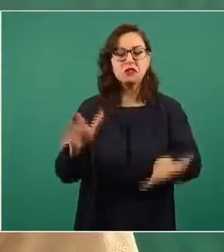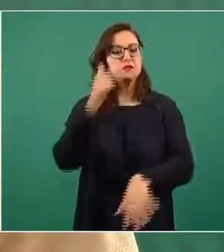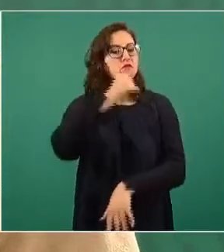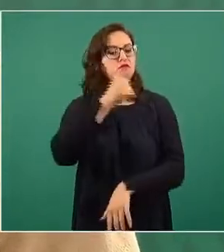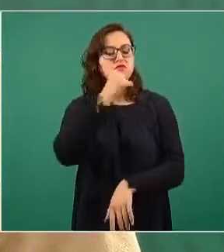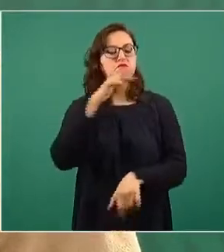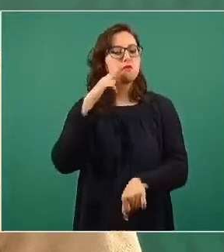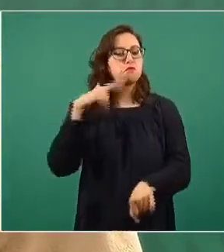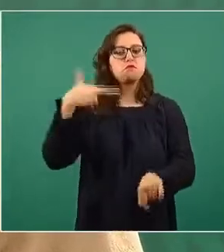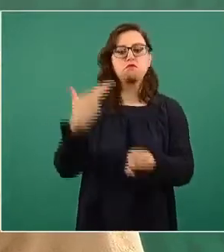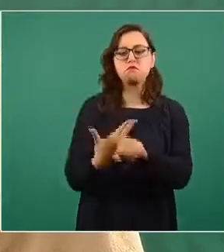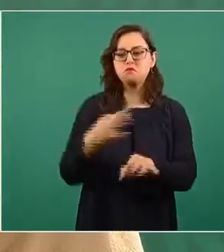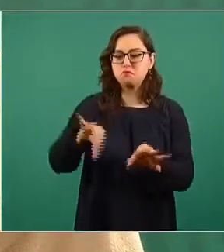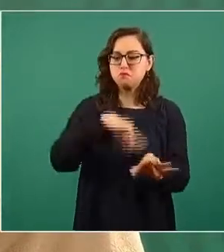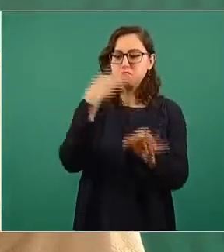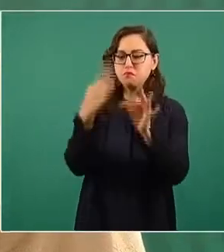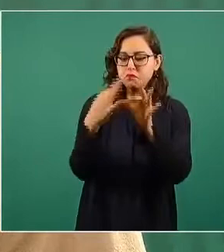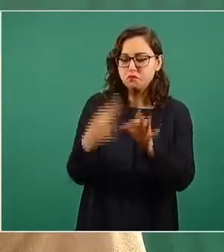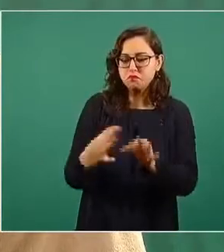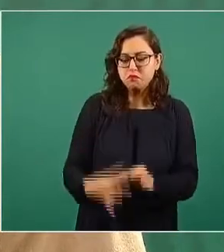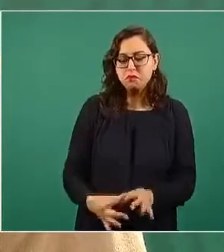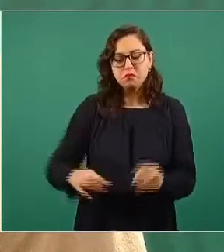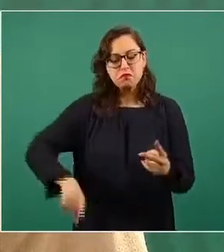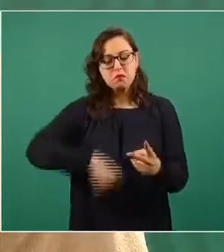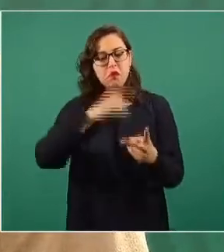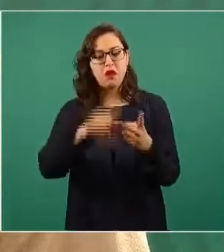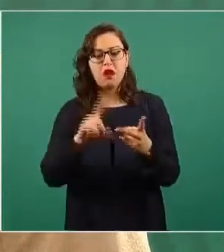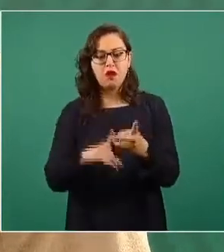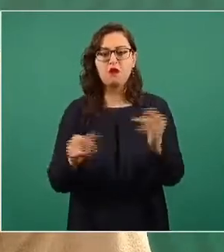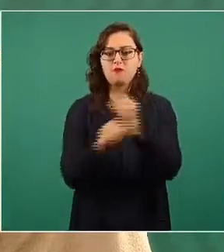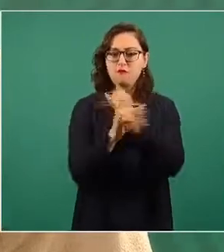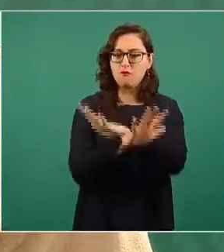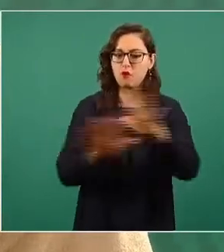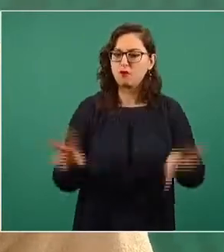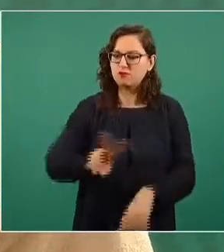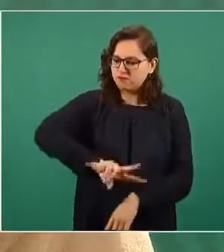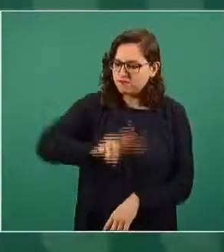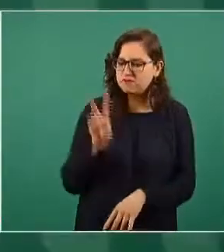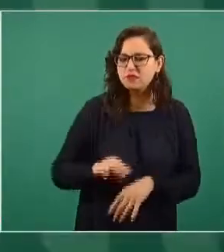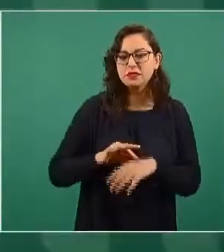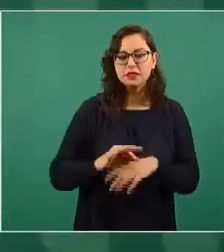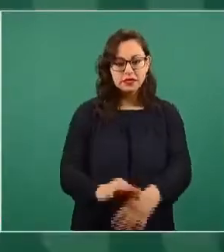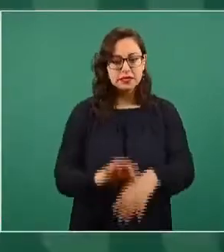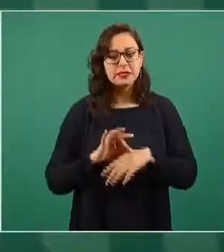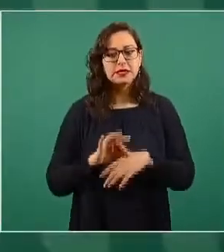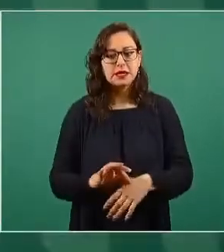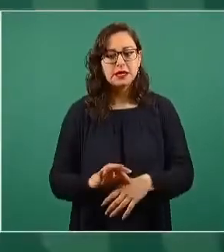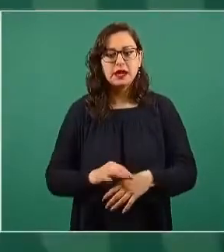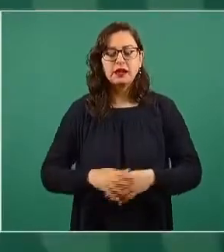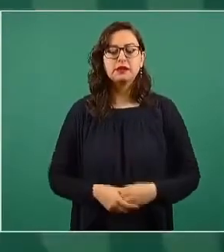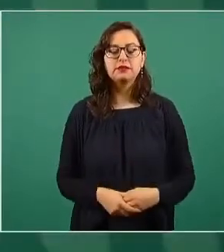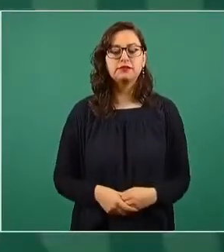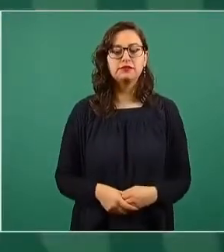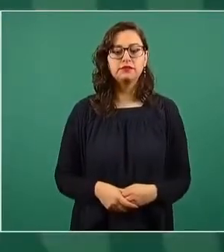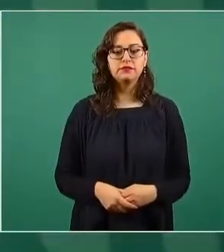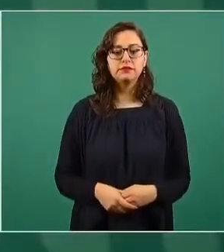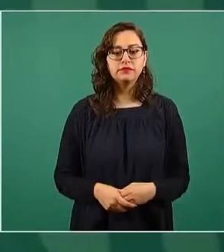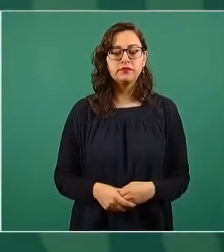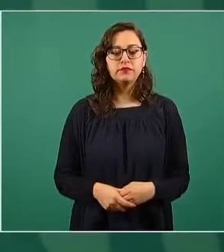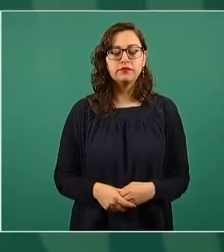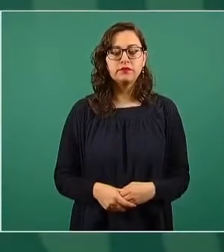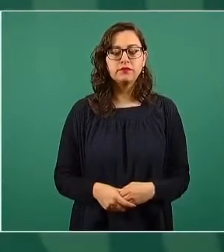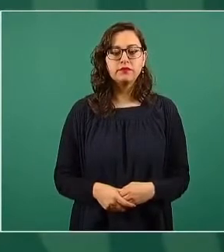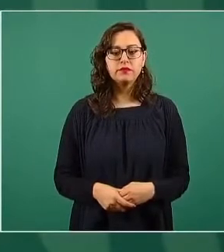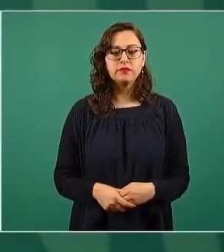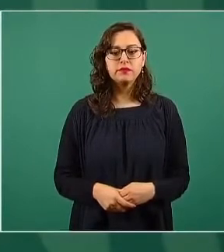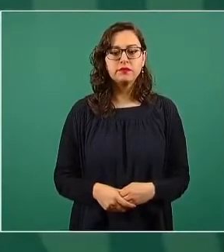verdad con datos extraídos del servicio que desempeñan. En la información pública que se brinda con la